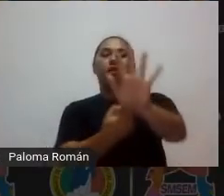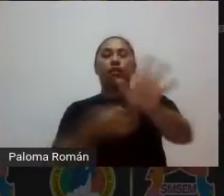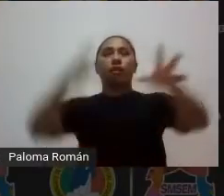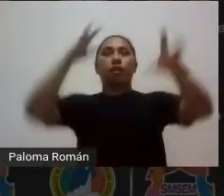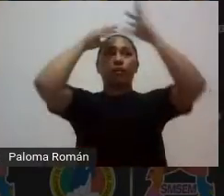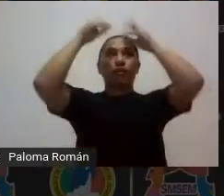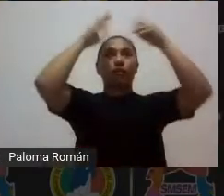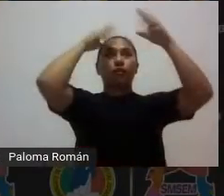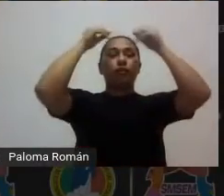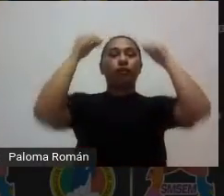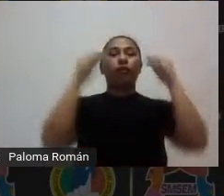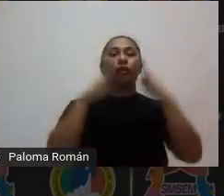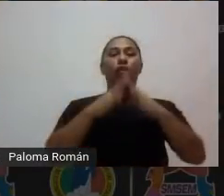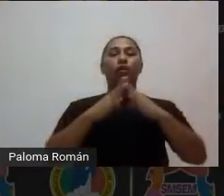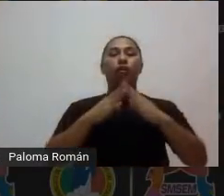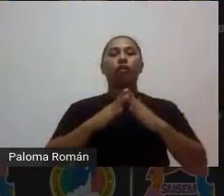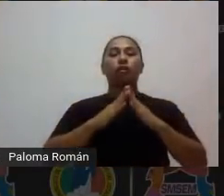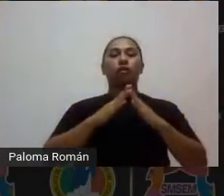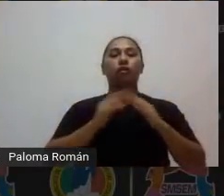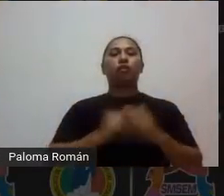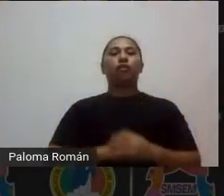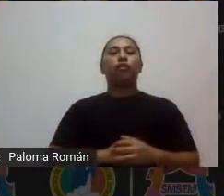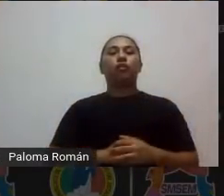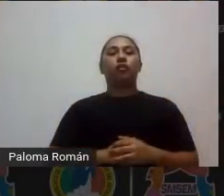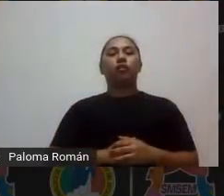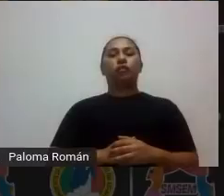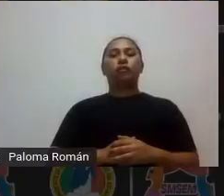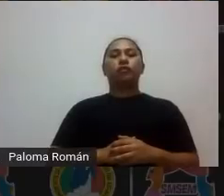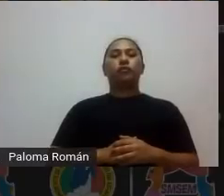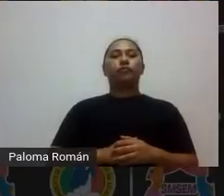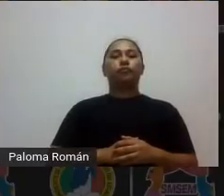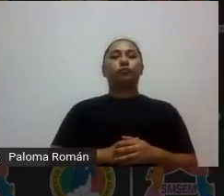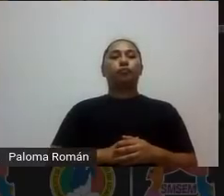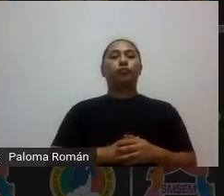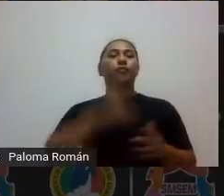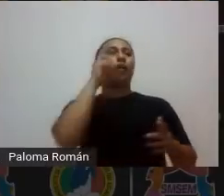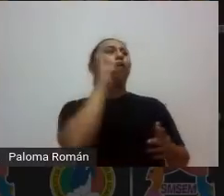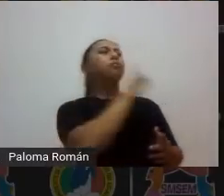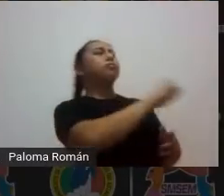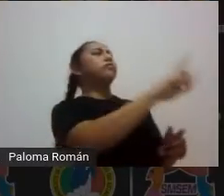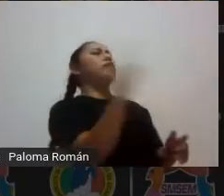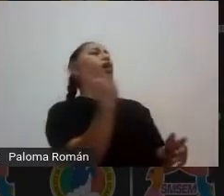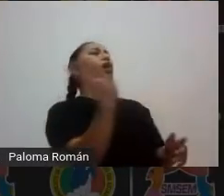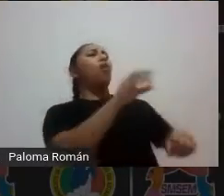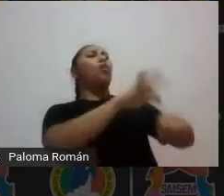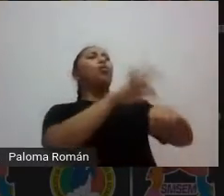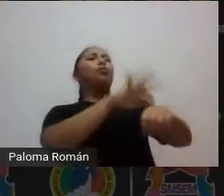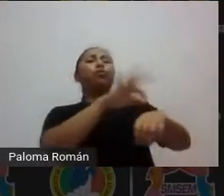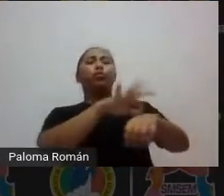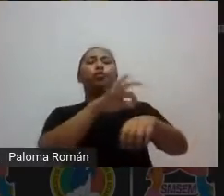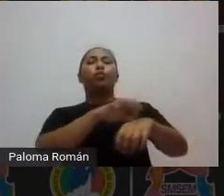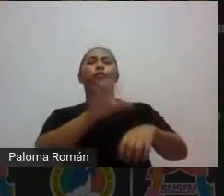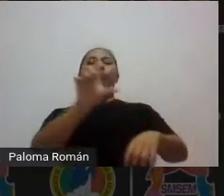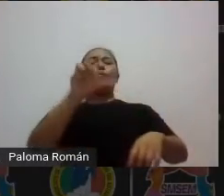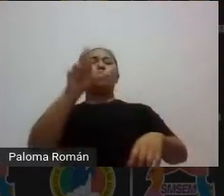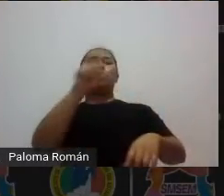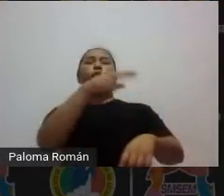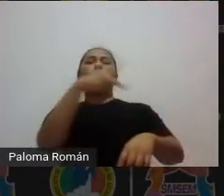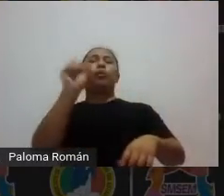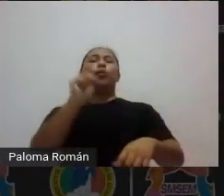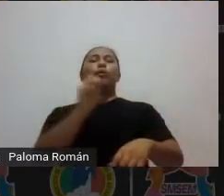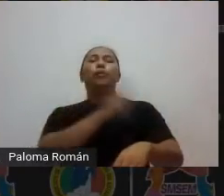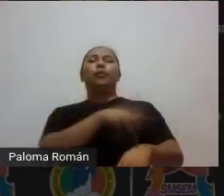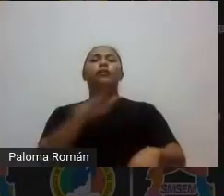un poco el programa de del doctor hugo lópez gatel porque ahí se manejan gráficas del coronavirus es decir